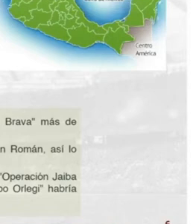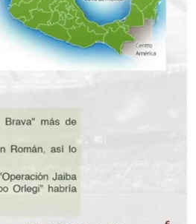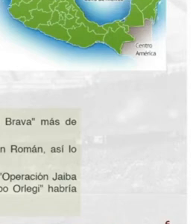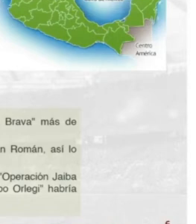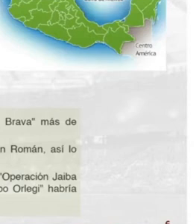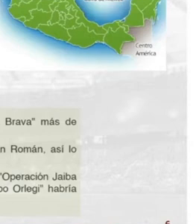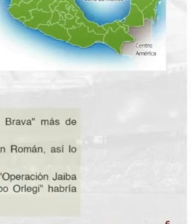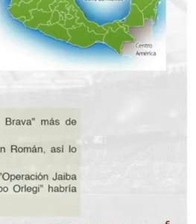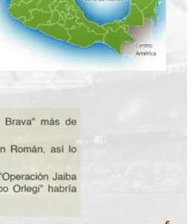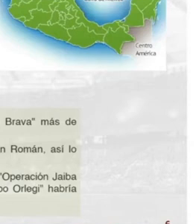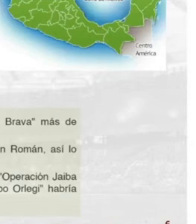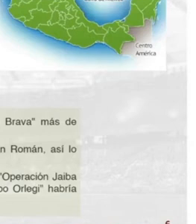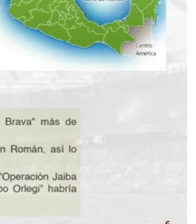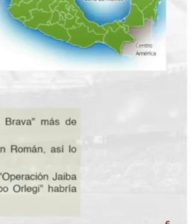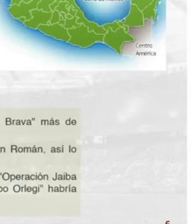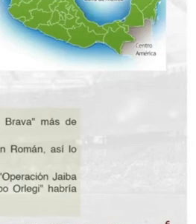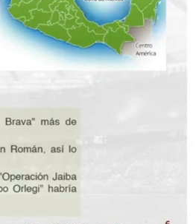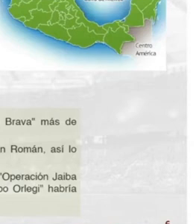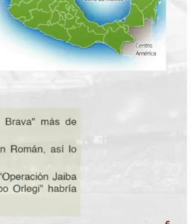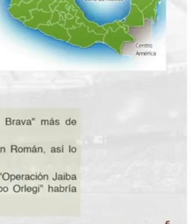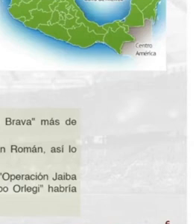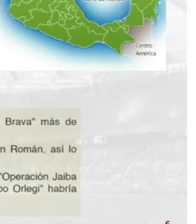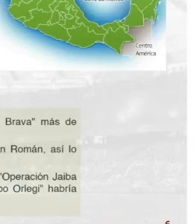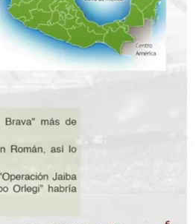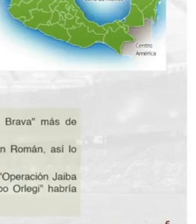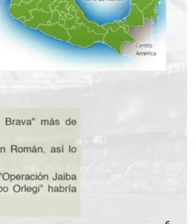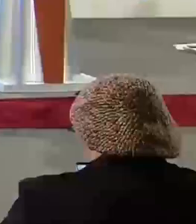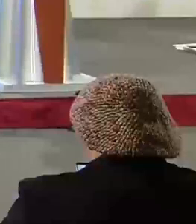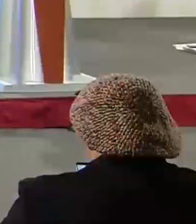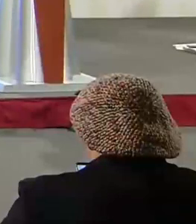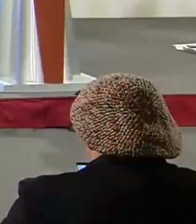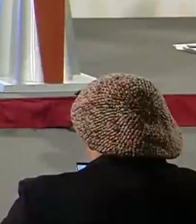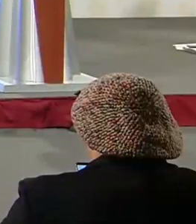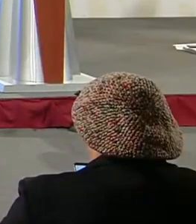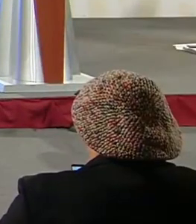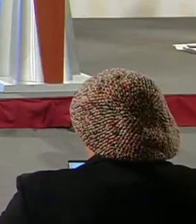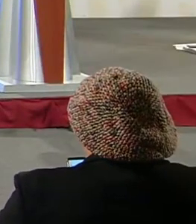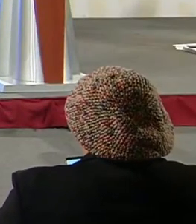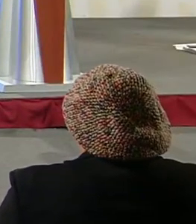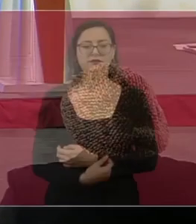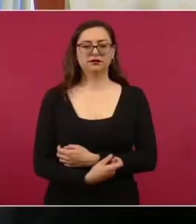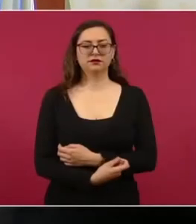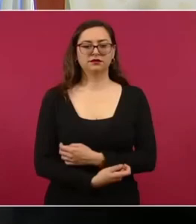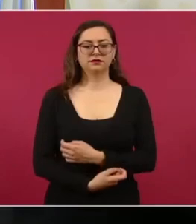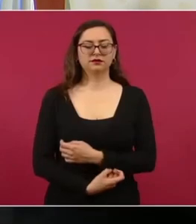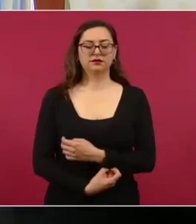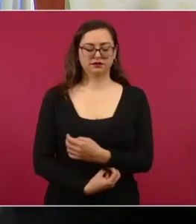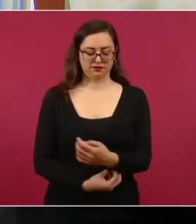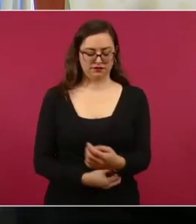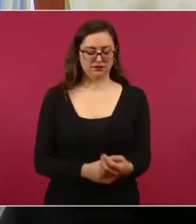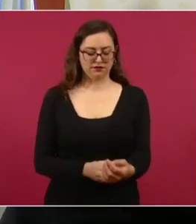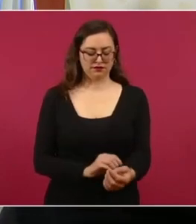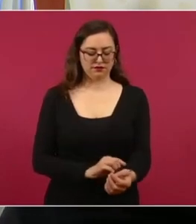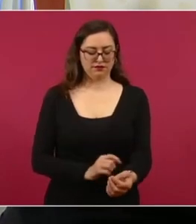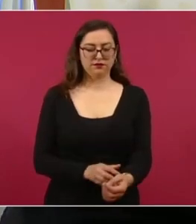fueran publicados por el reportaje que se llamó, que se llama Jaiva Brava del periodista Carlos Manuel Suárez